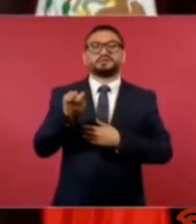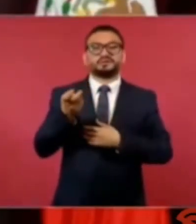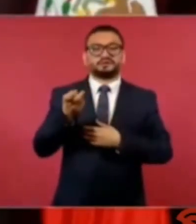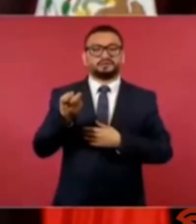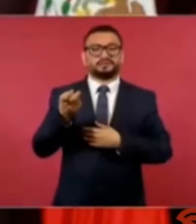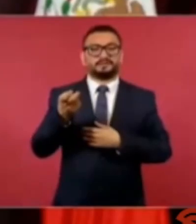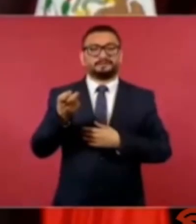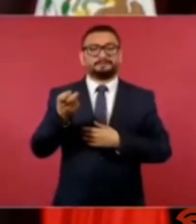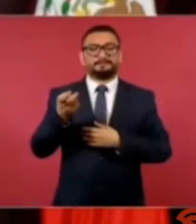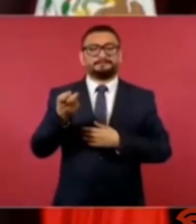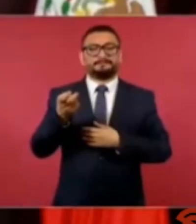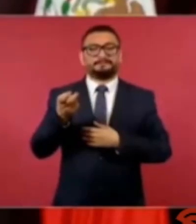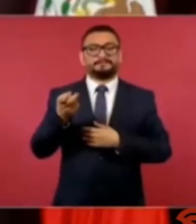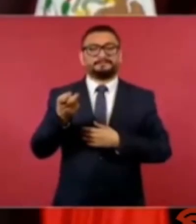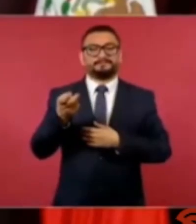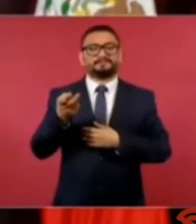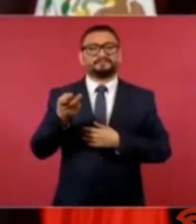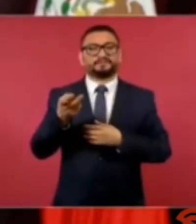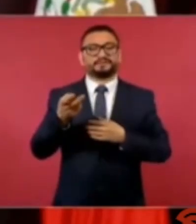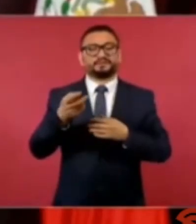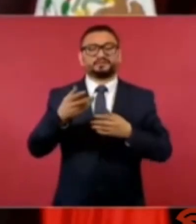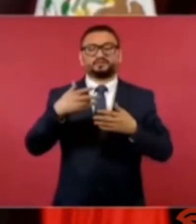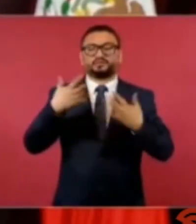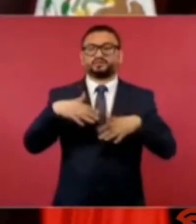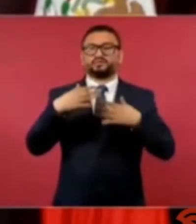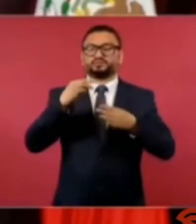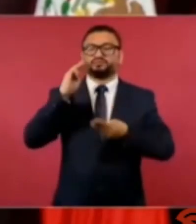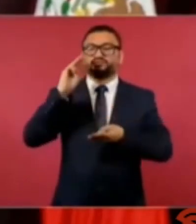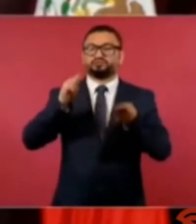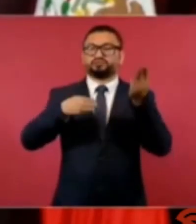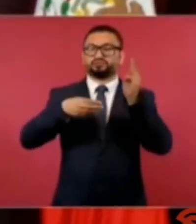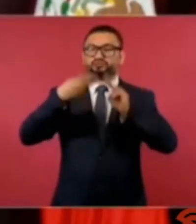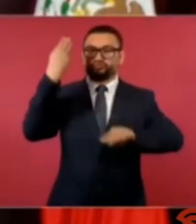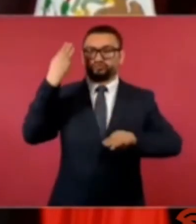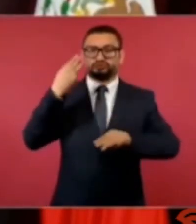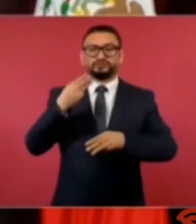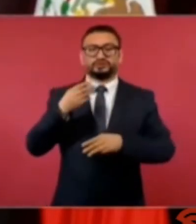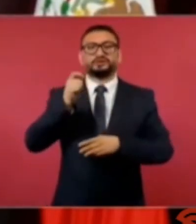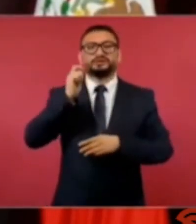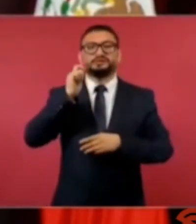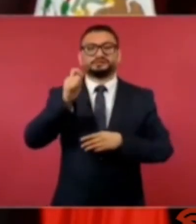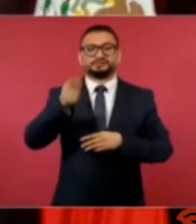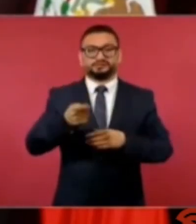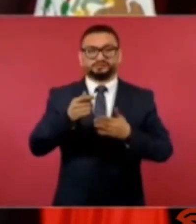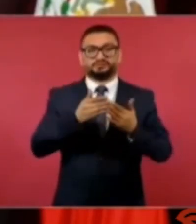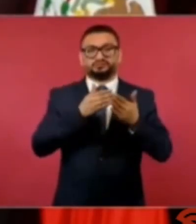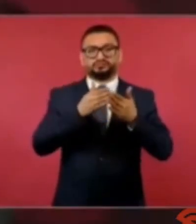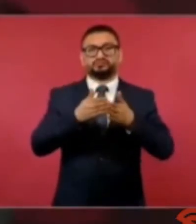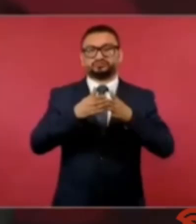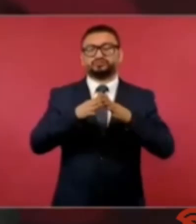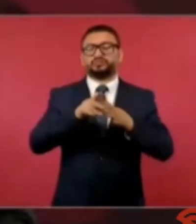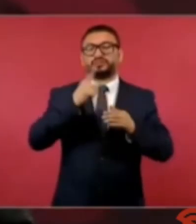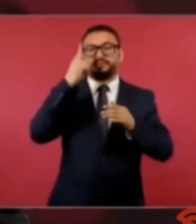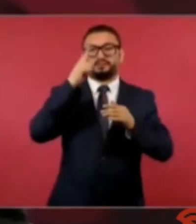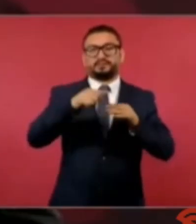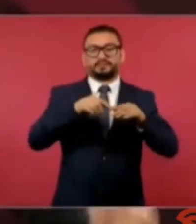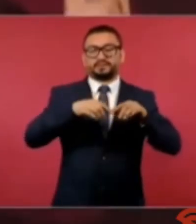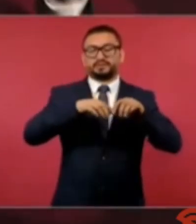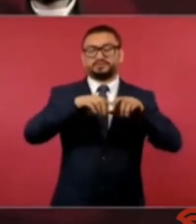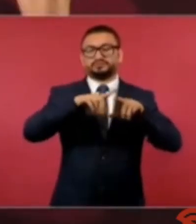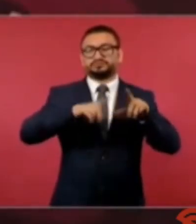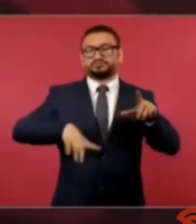de dimensión mundial el transísmico por el paso